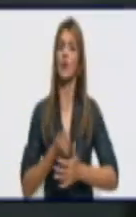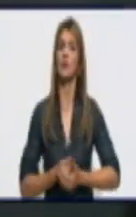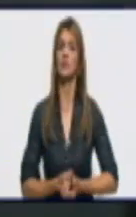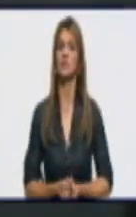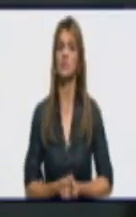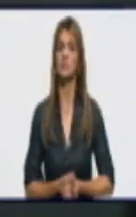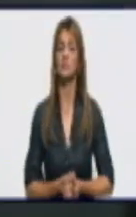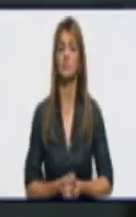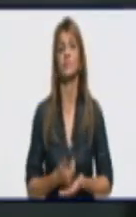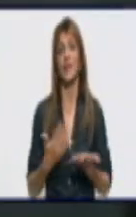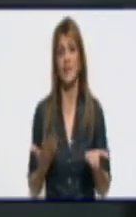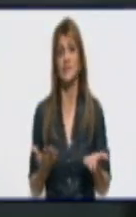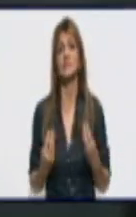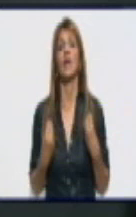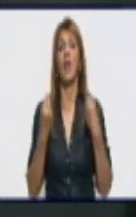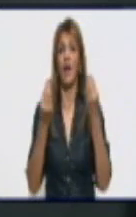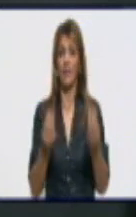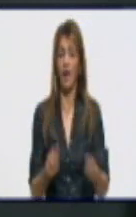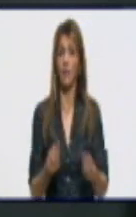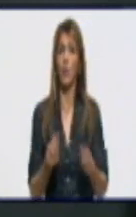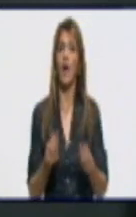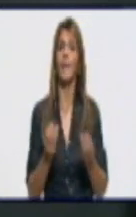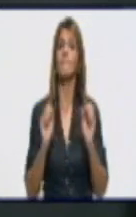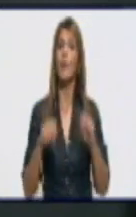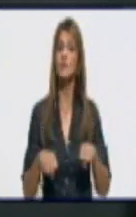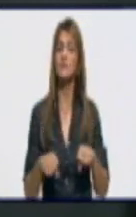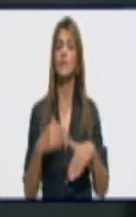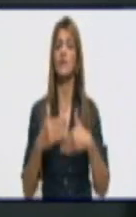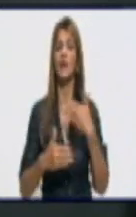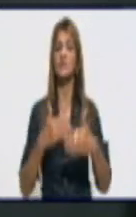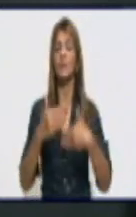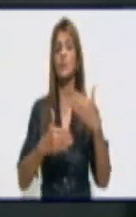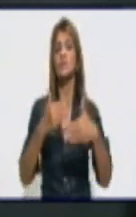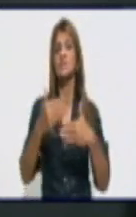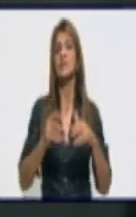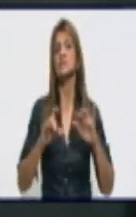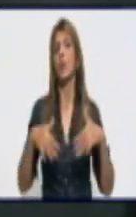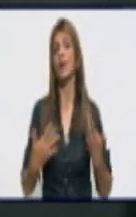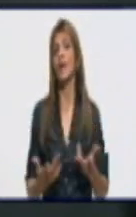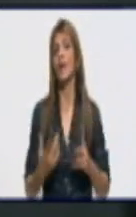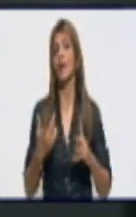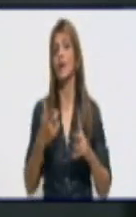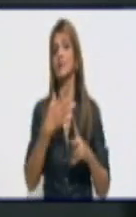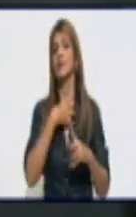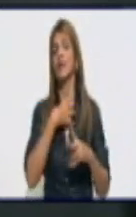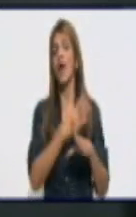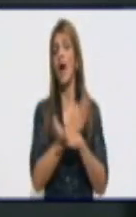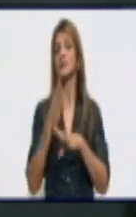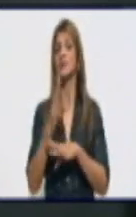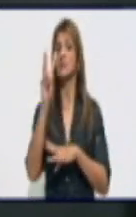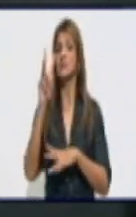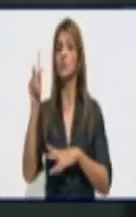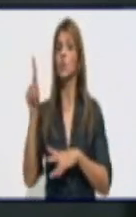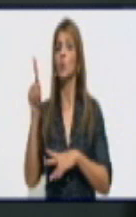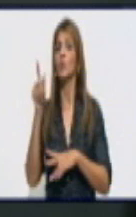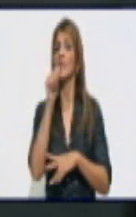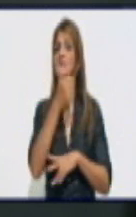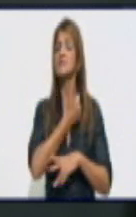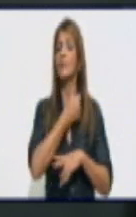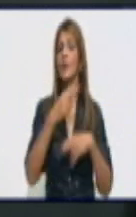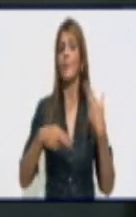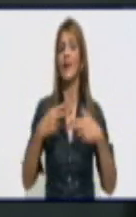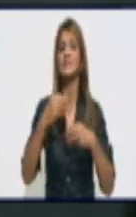posibilidad que tiene este proceso, es que tienen hasta el 31 de diciembre para hacer estos cambios.